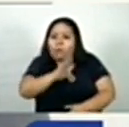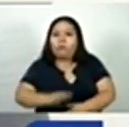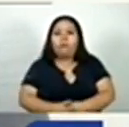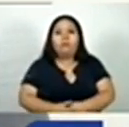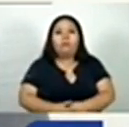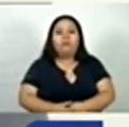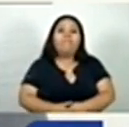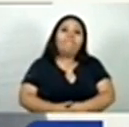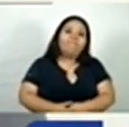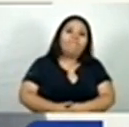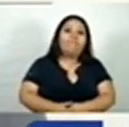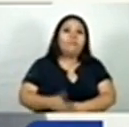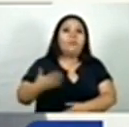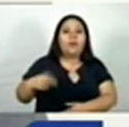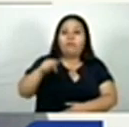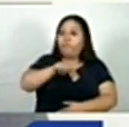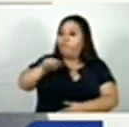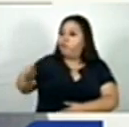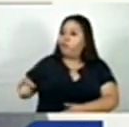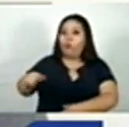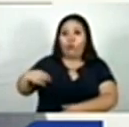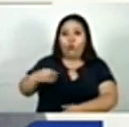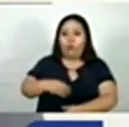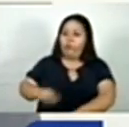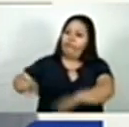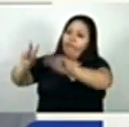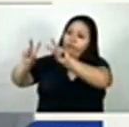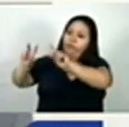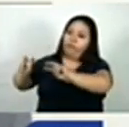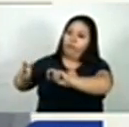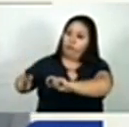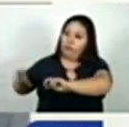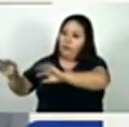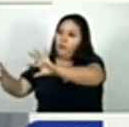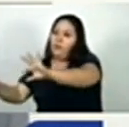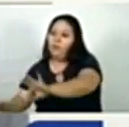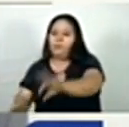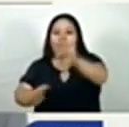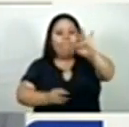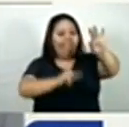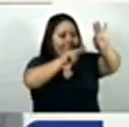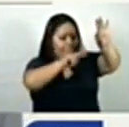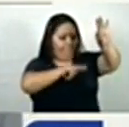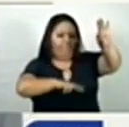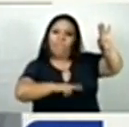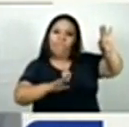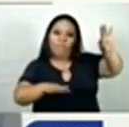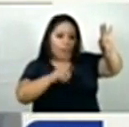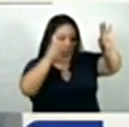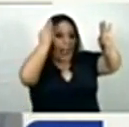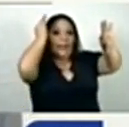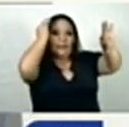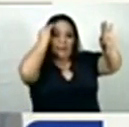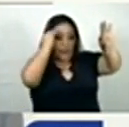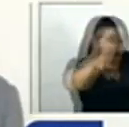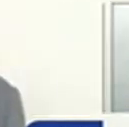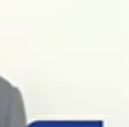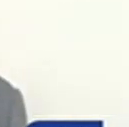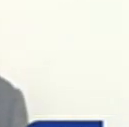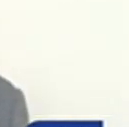y va mandado a hacer un peritaje médico para que a partir del peritaje médico pueda concluir si se sustituye o no la